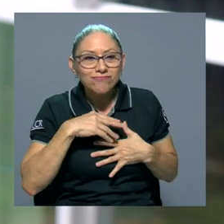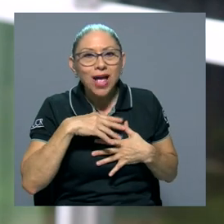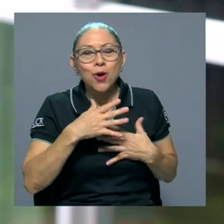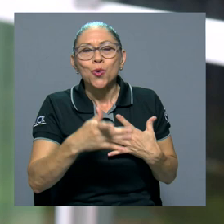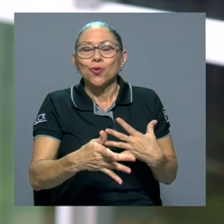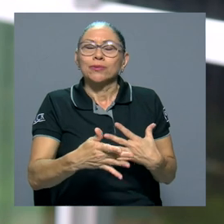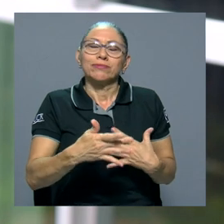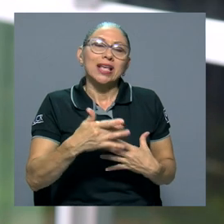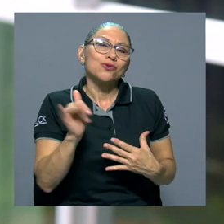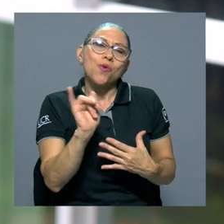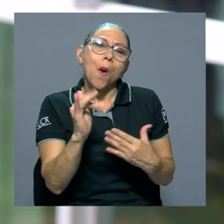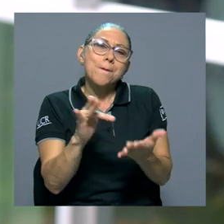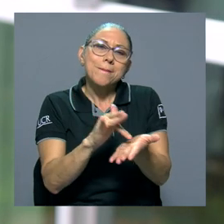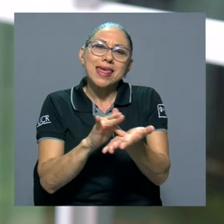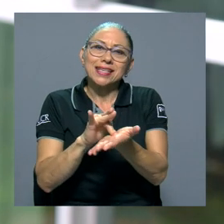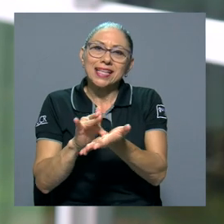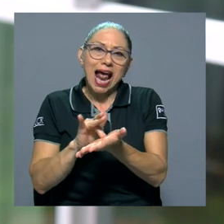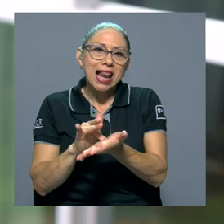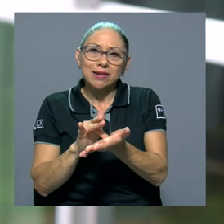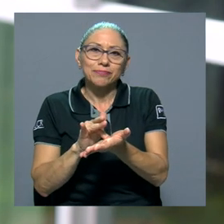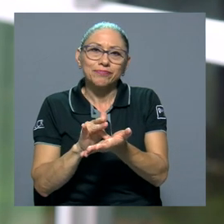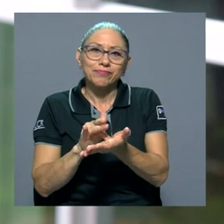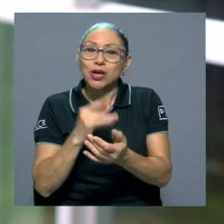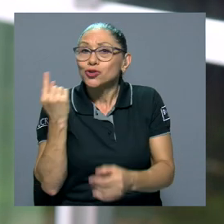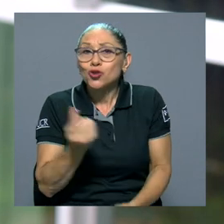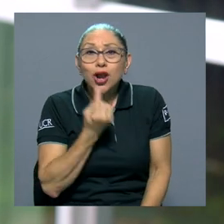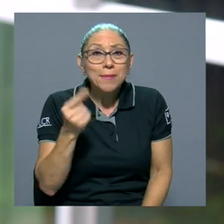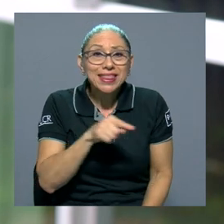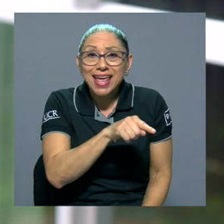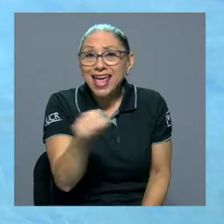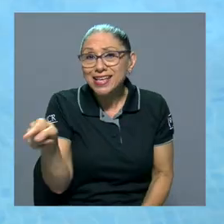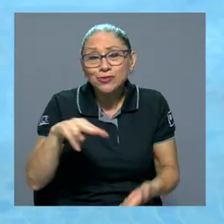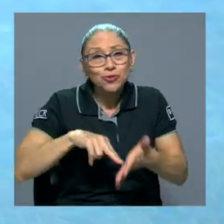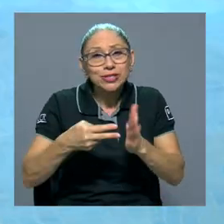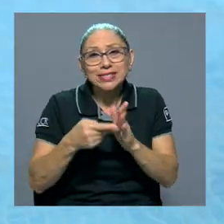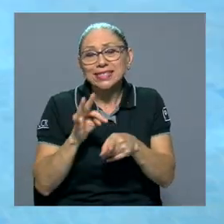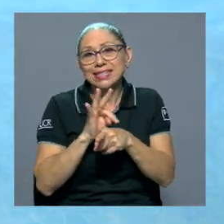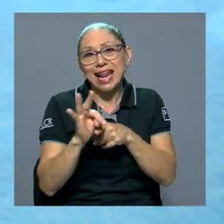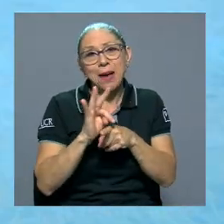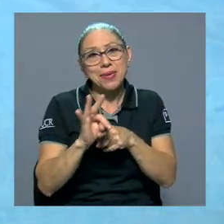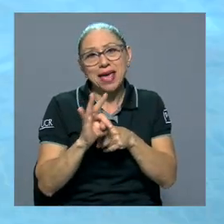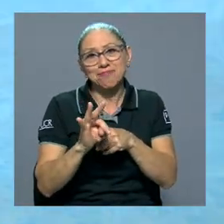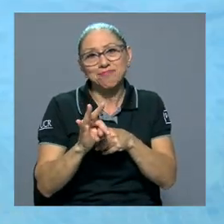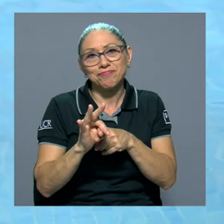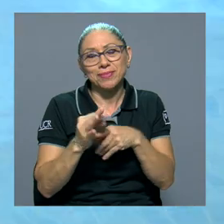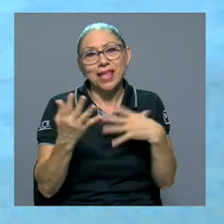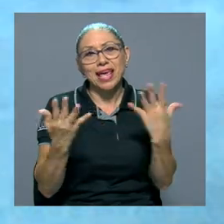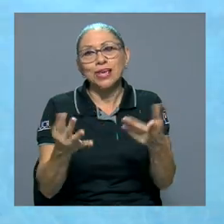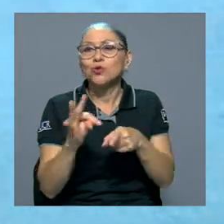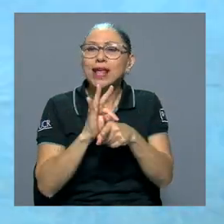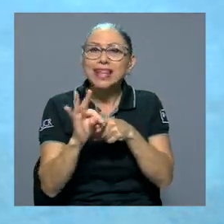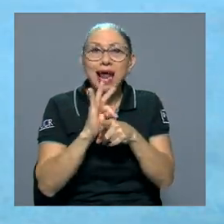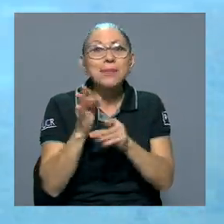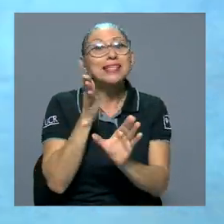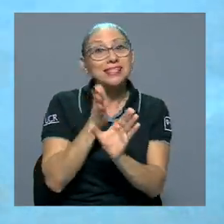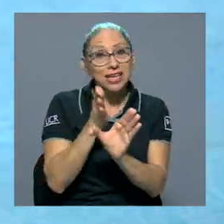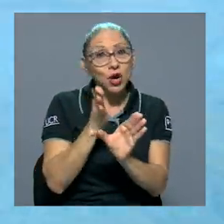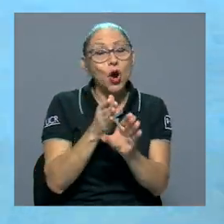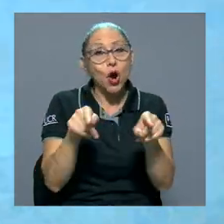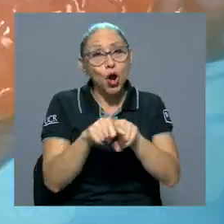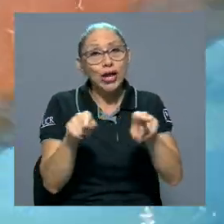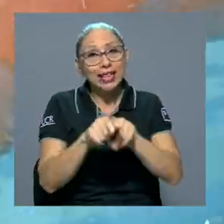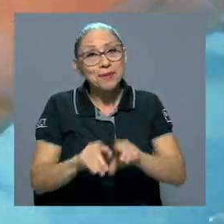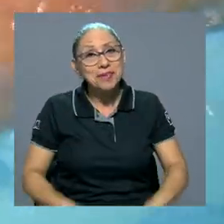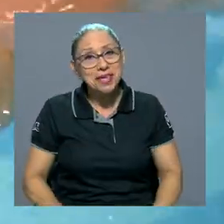muy medicinal. Solo eso es una terapia, una terapia digamos psicológica también,